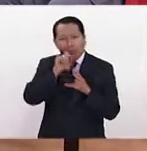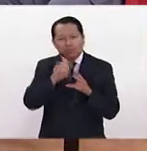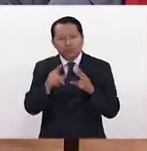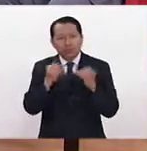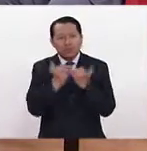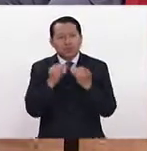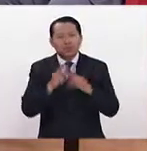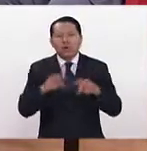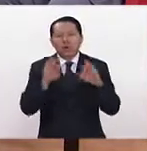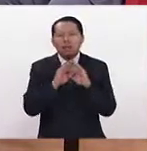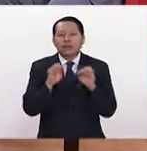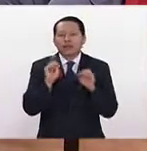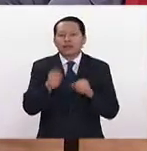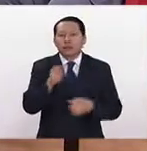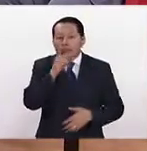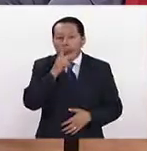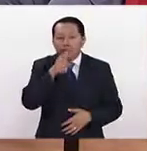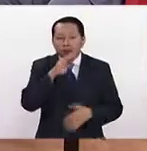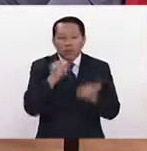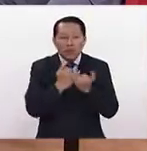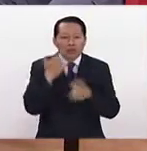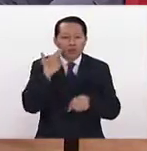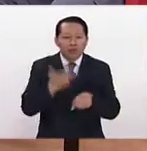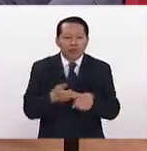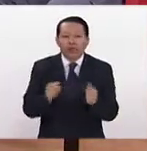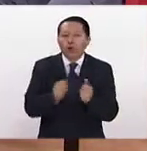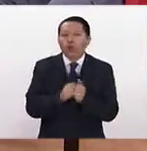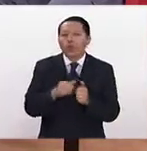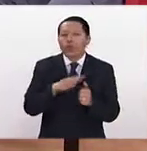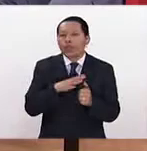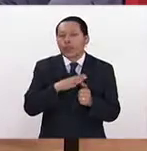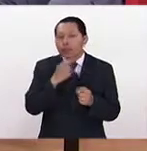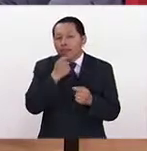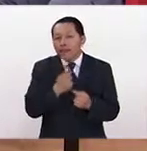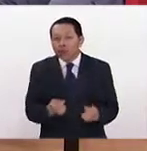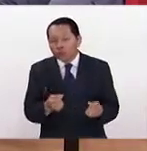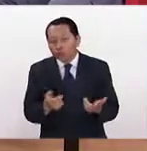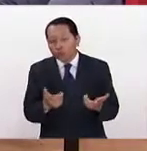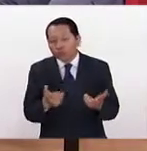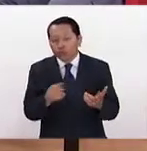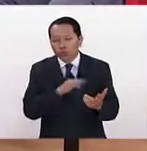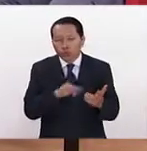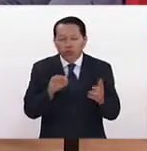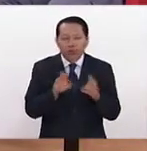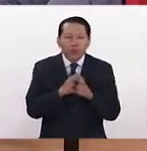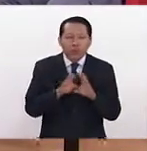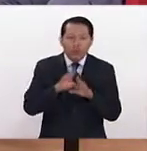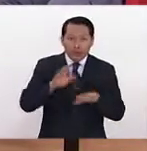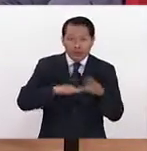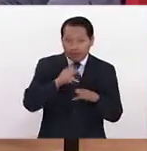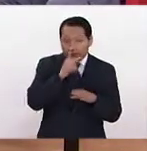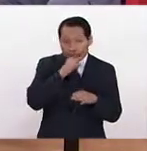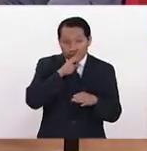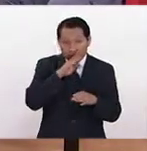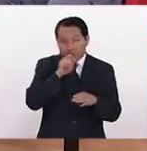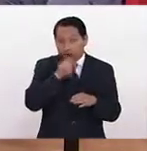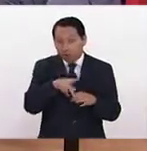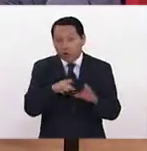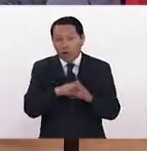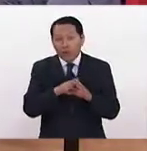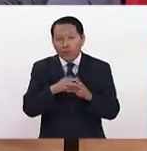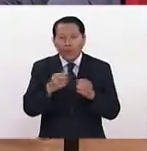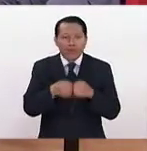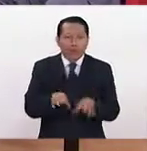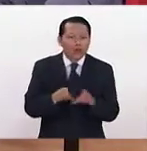importante que los padres asuman esta responsabilidad con los bebés desde chiquitos, porque a veces los padres también es muy fácil que nos perdamos en los